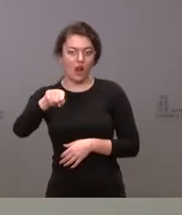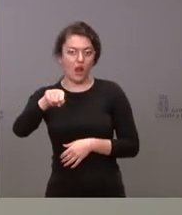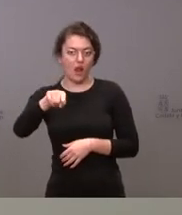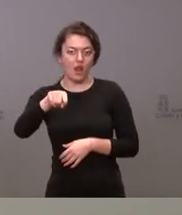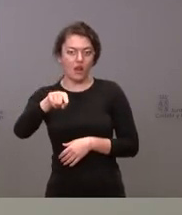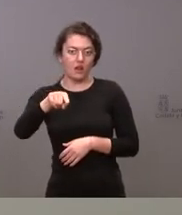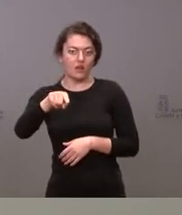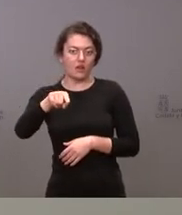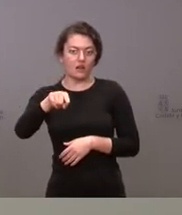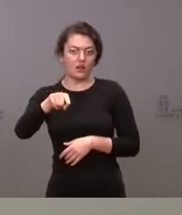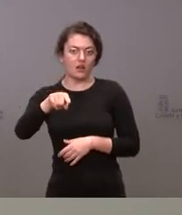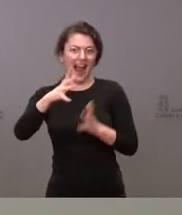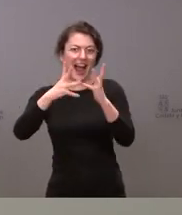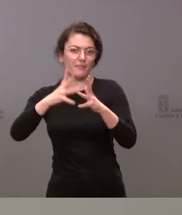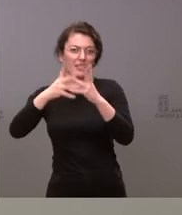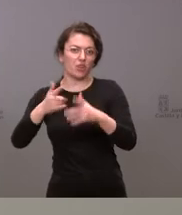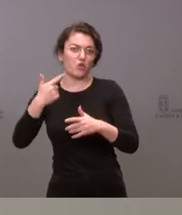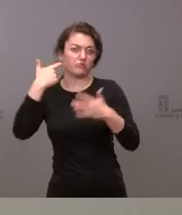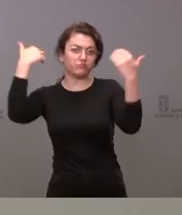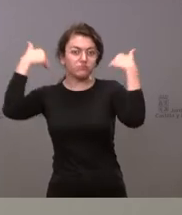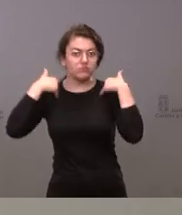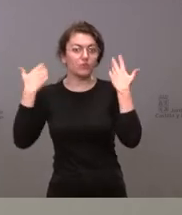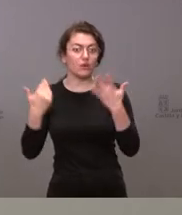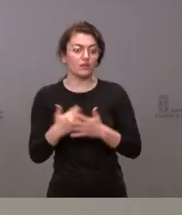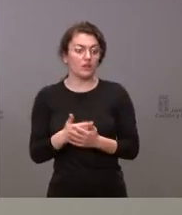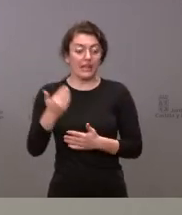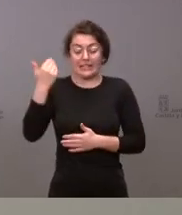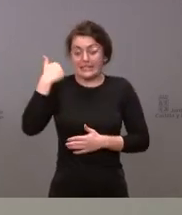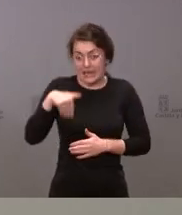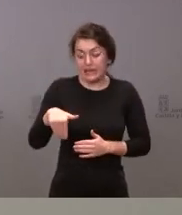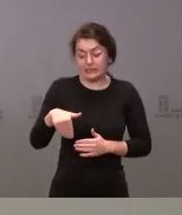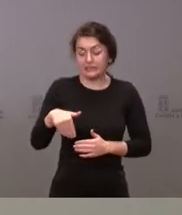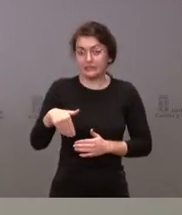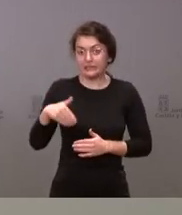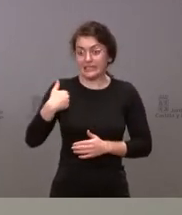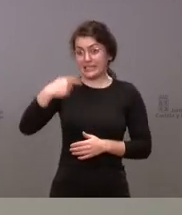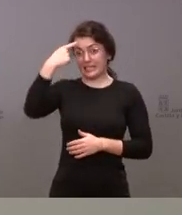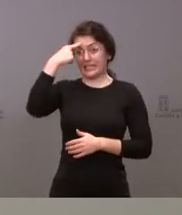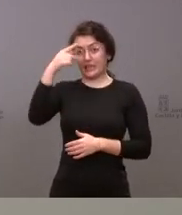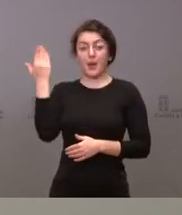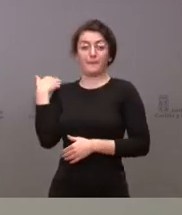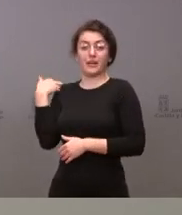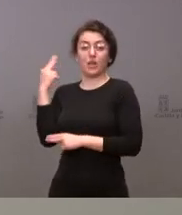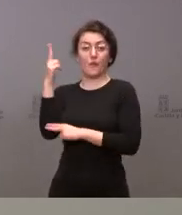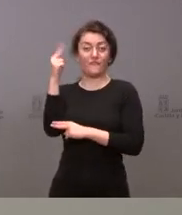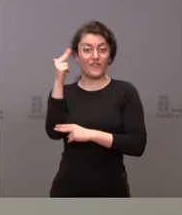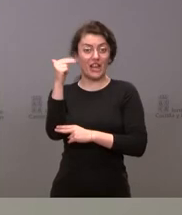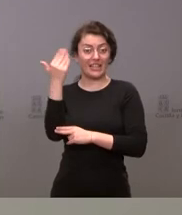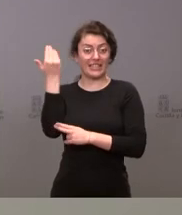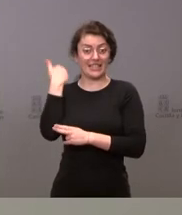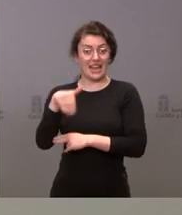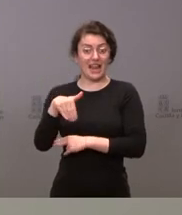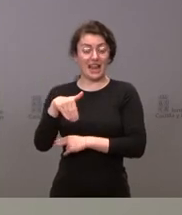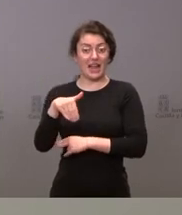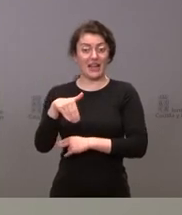que le corresponde algún paso ya dado en esa dirección porque saben ustedes que el viernes pasado ya tomó la decisión